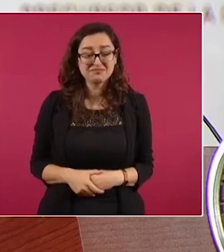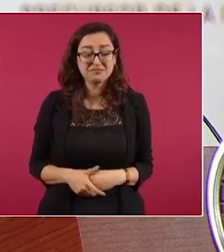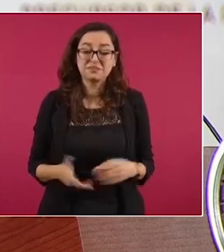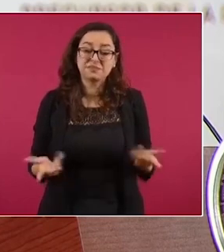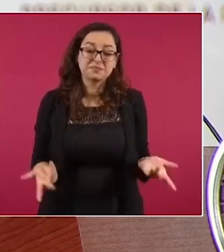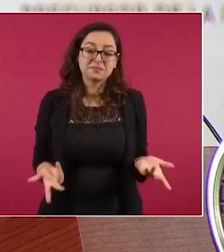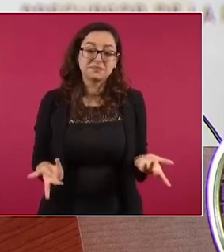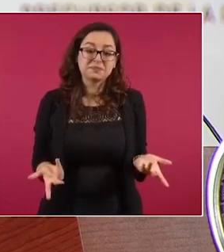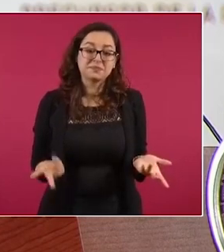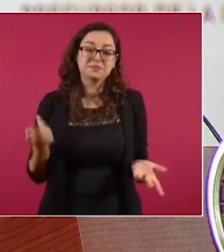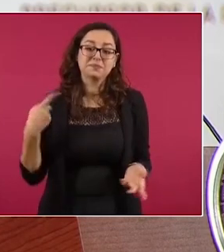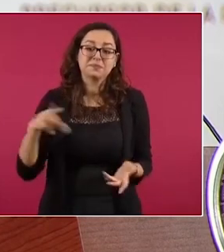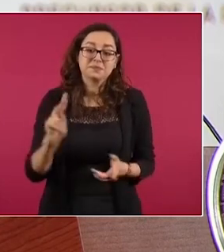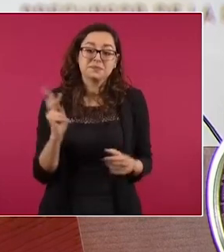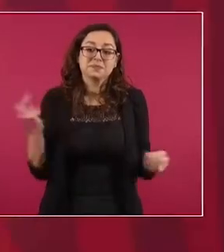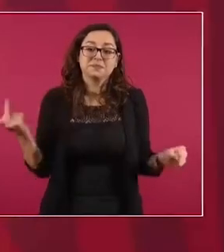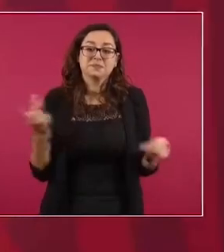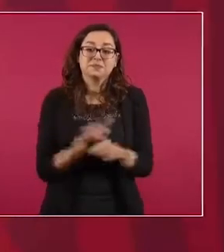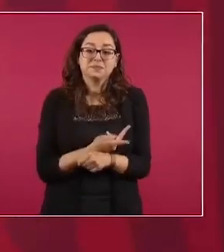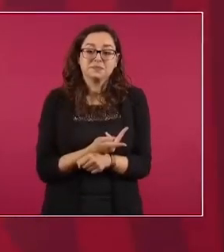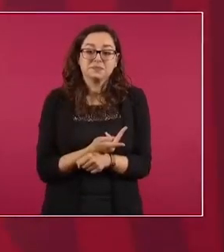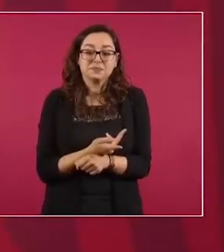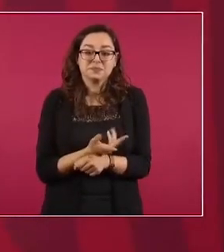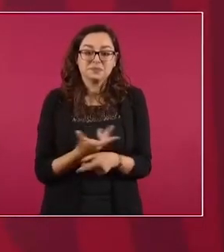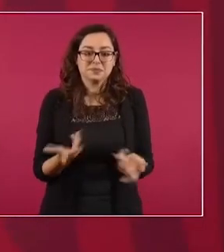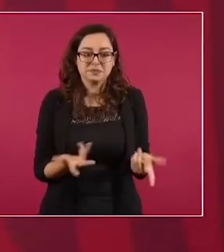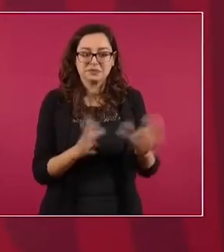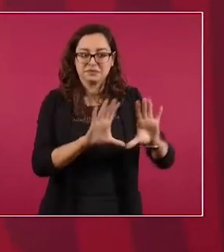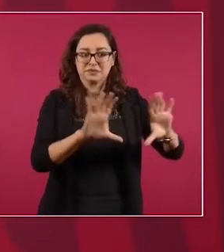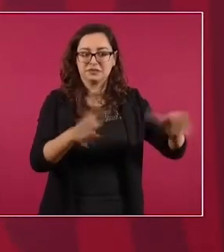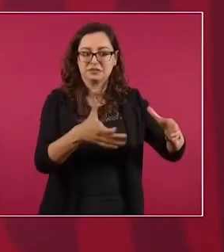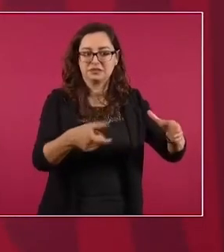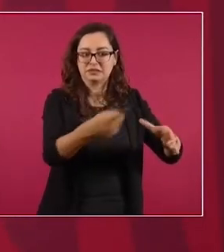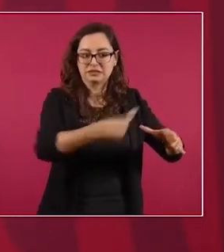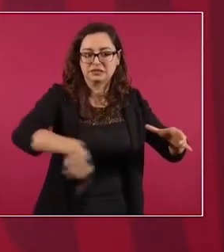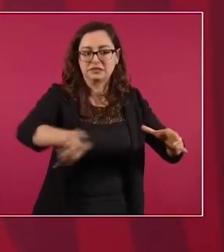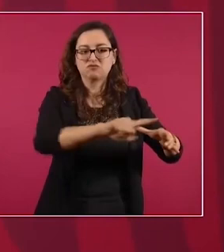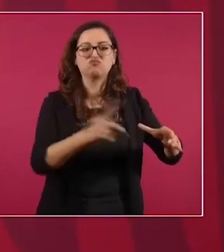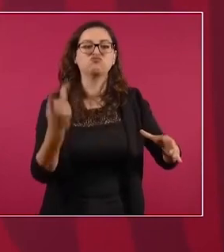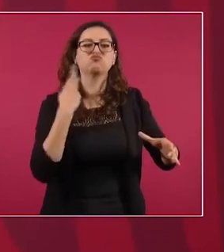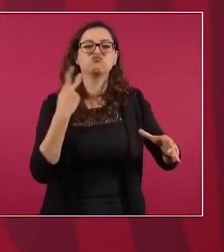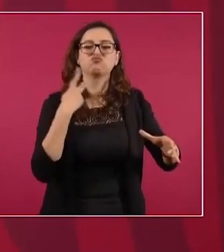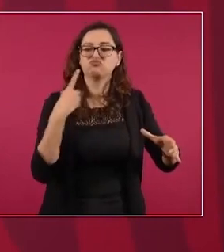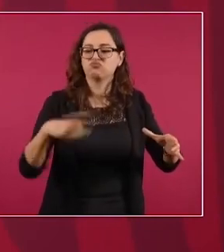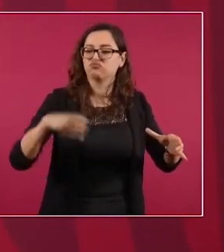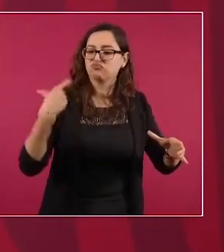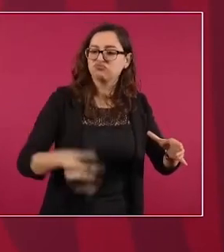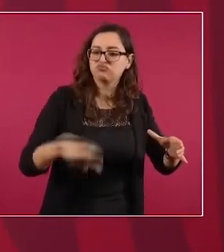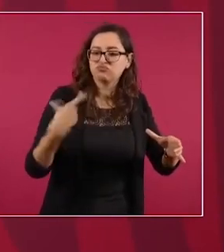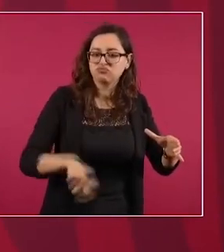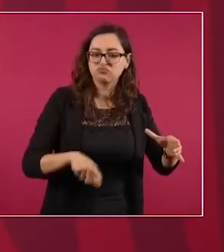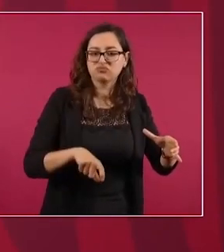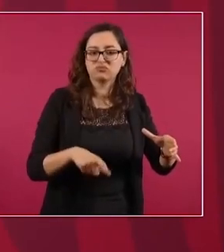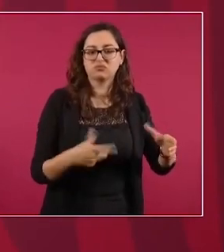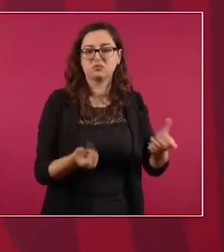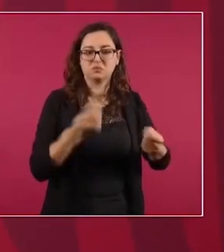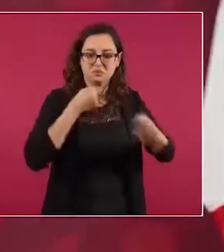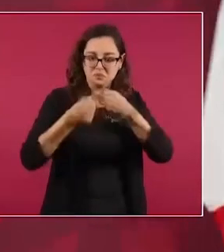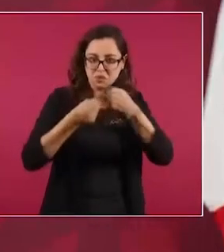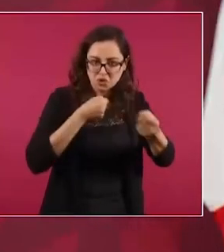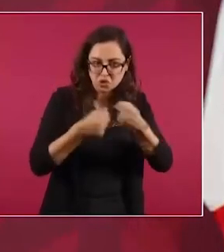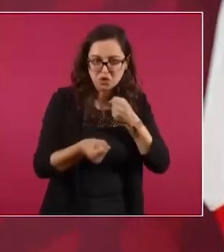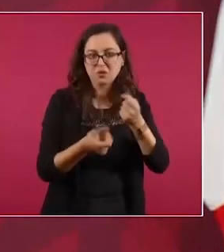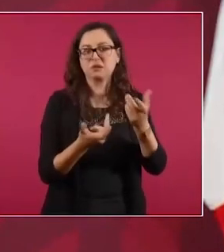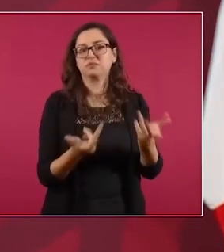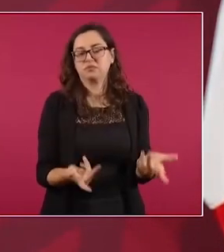Pero entonces, la élite política, económica, del periodismo,